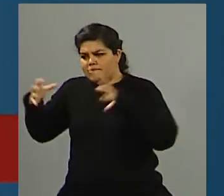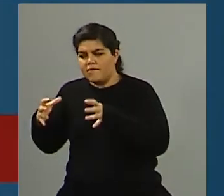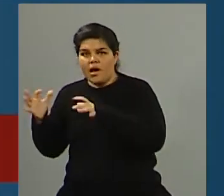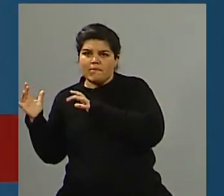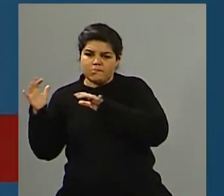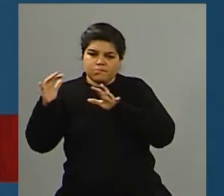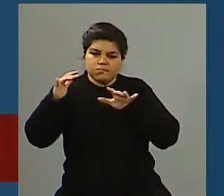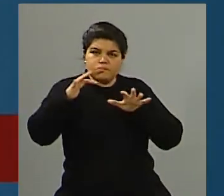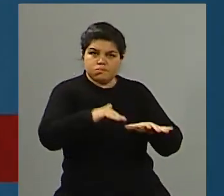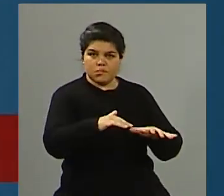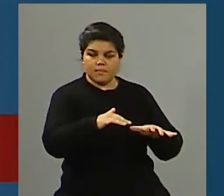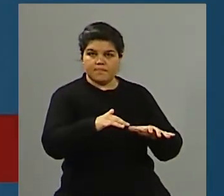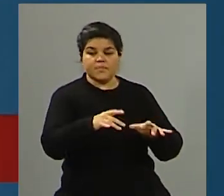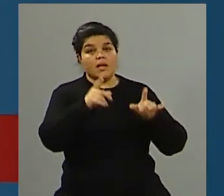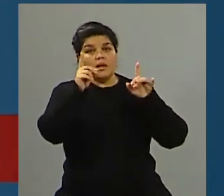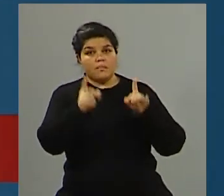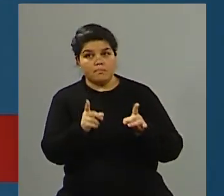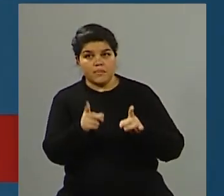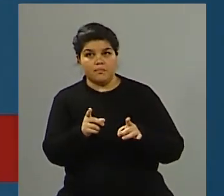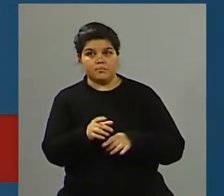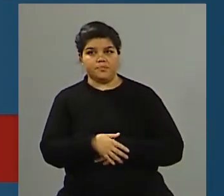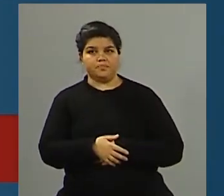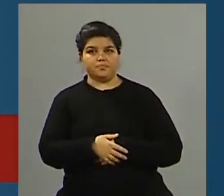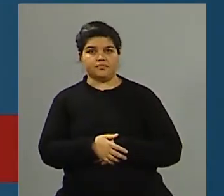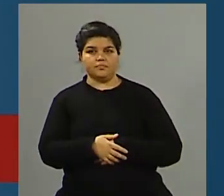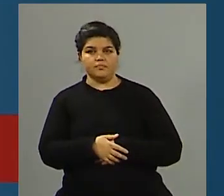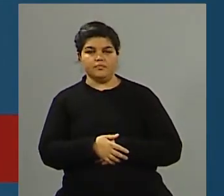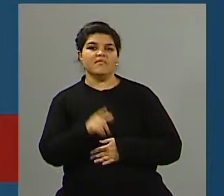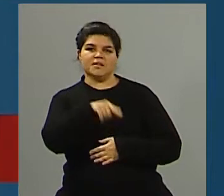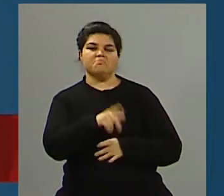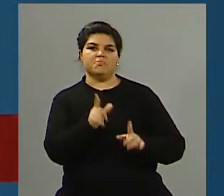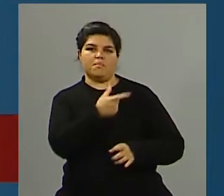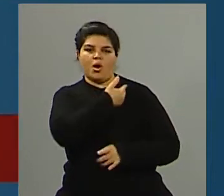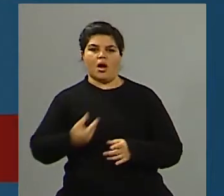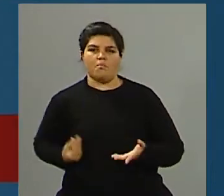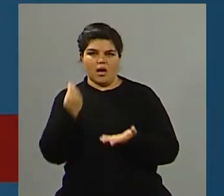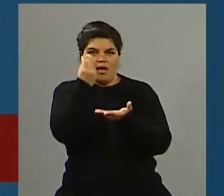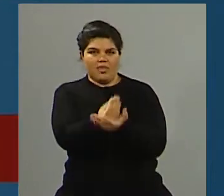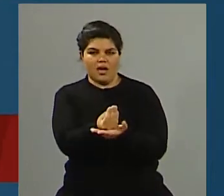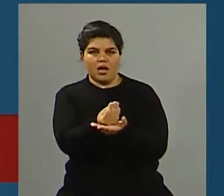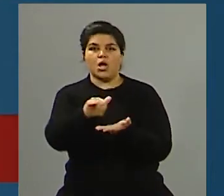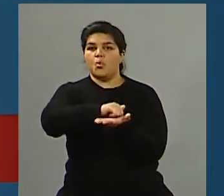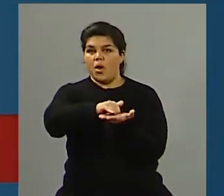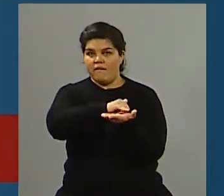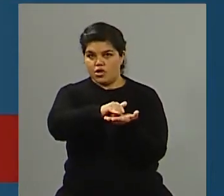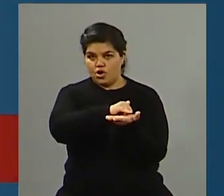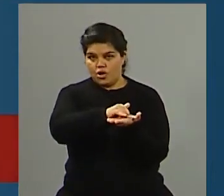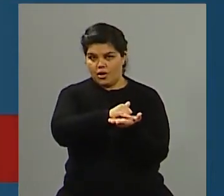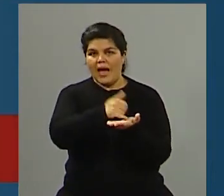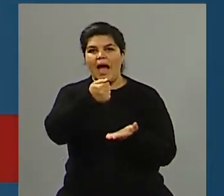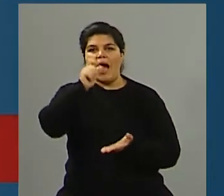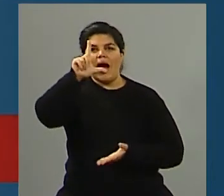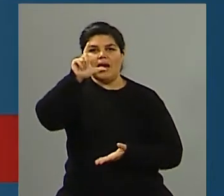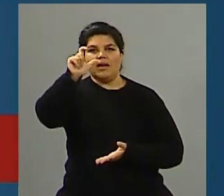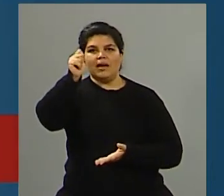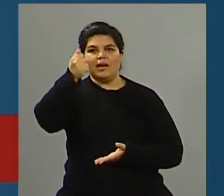Y como presenta presencia rutilante, bueno, estaban los alcaldes de Nueva York, por supuesto, los que aún